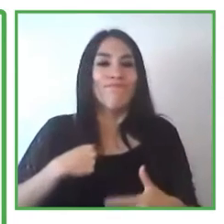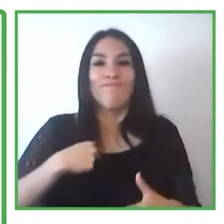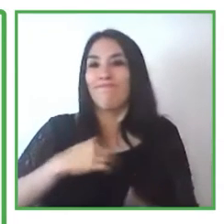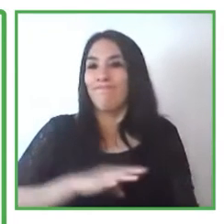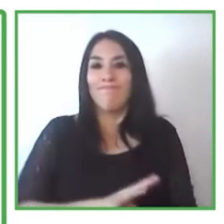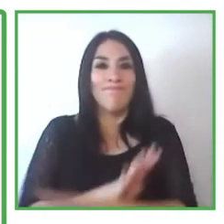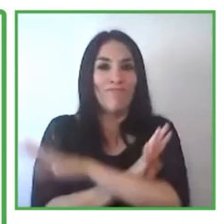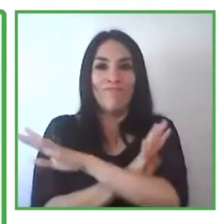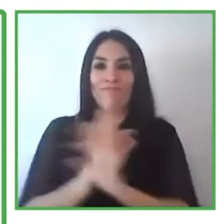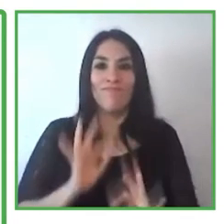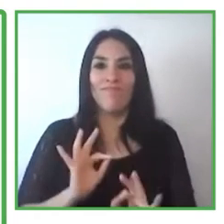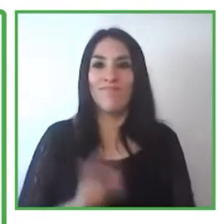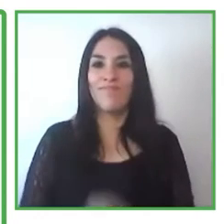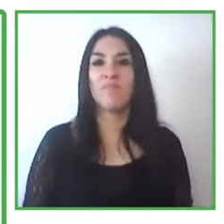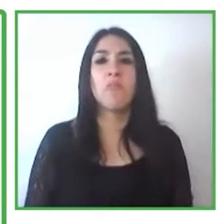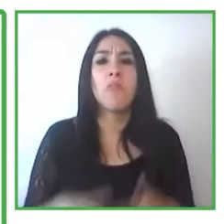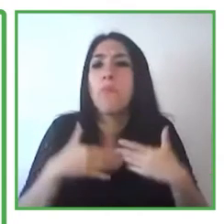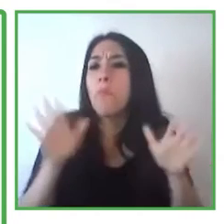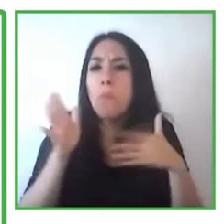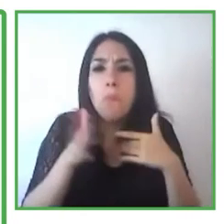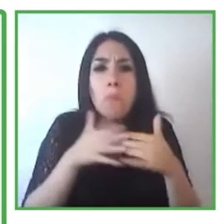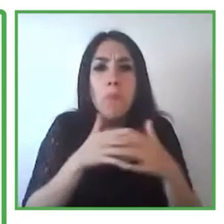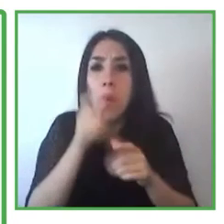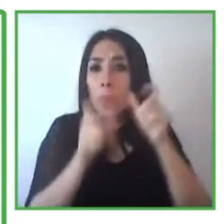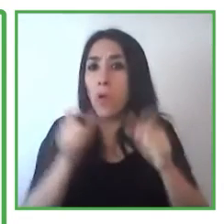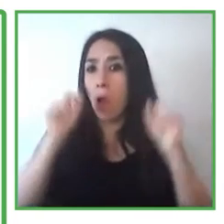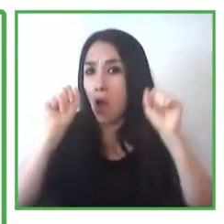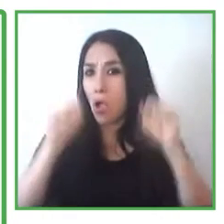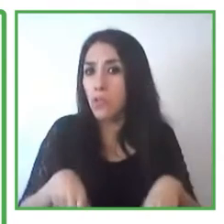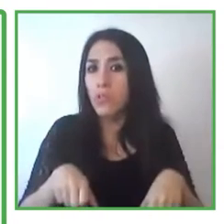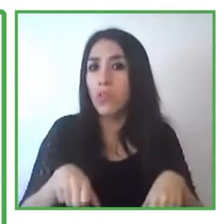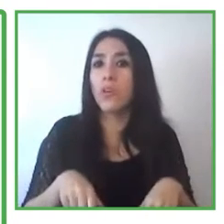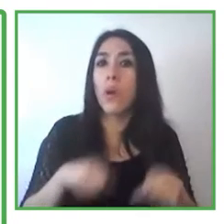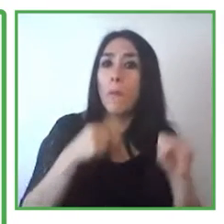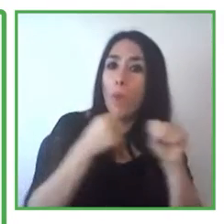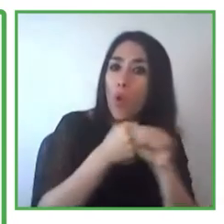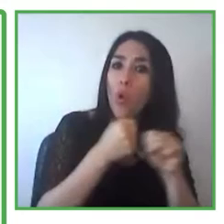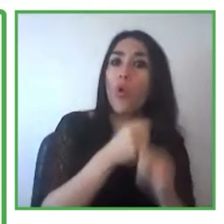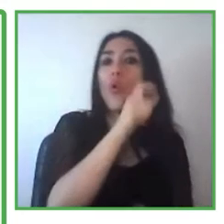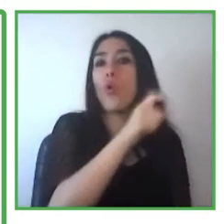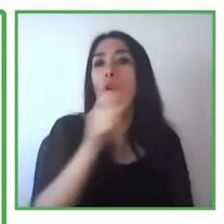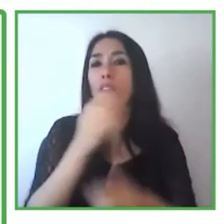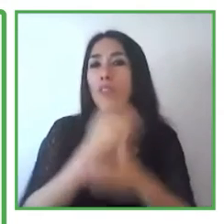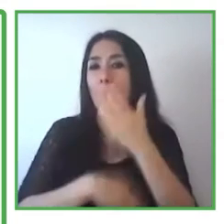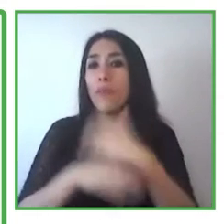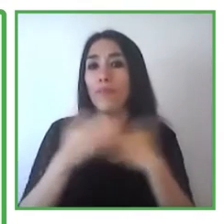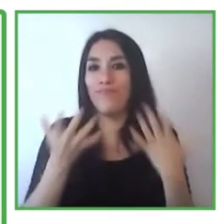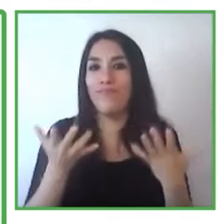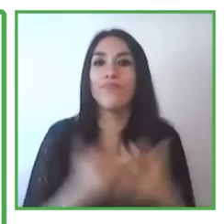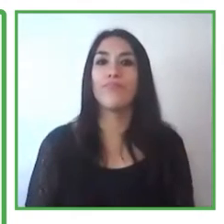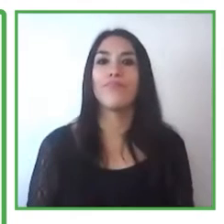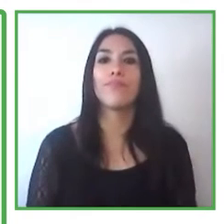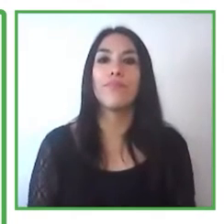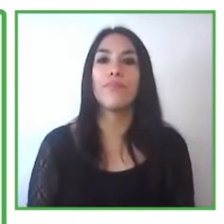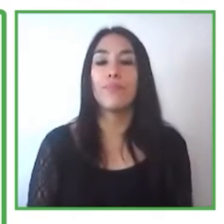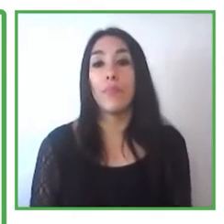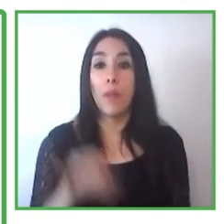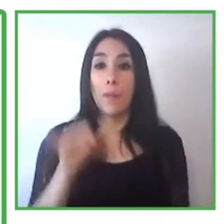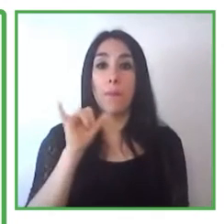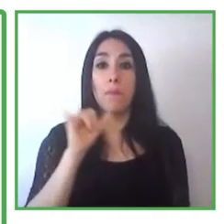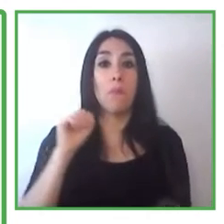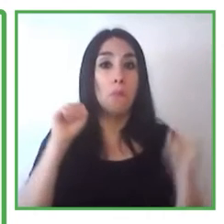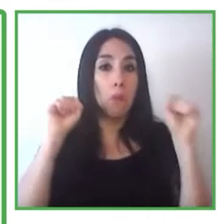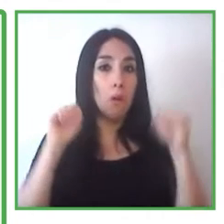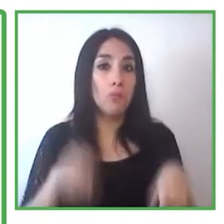trabajador en este país y sobre todo con altas expectativas de poder surgir